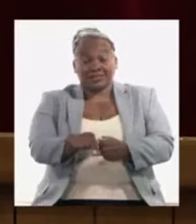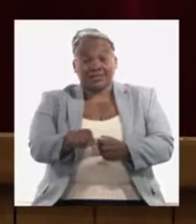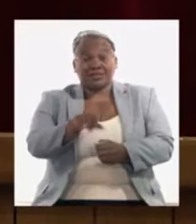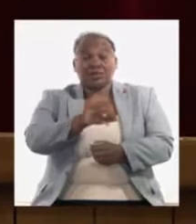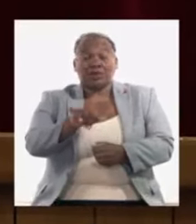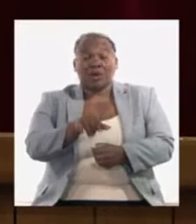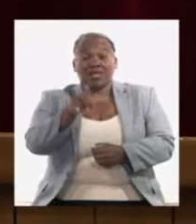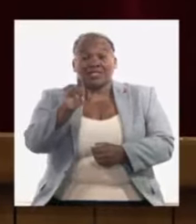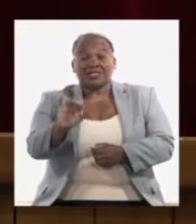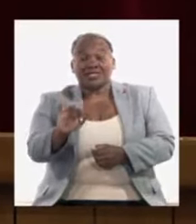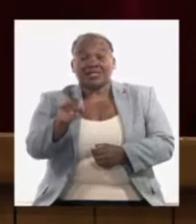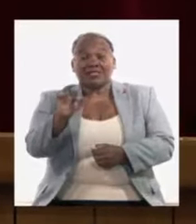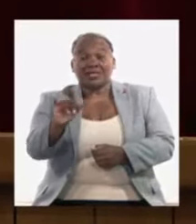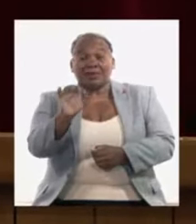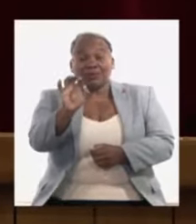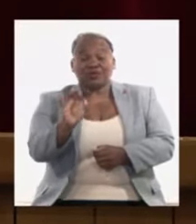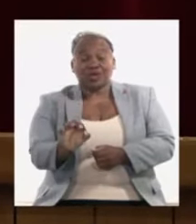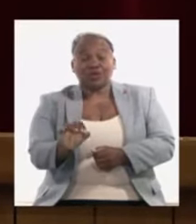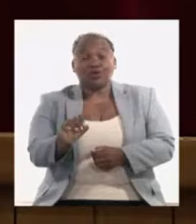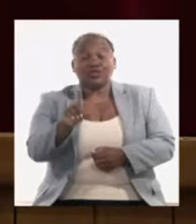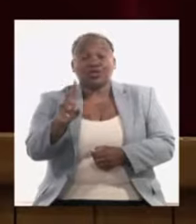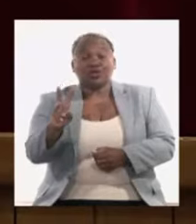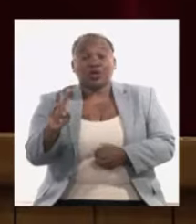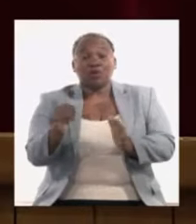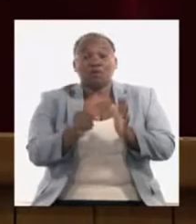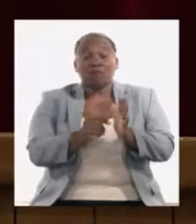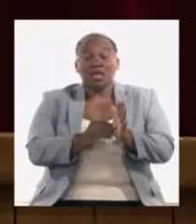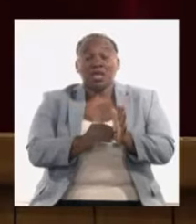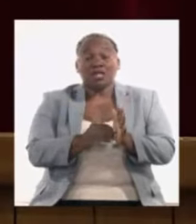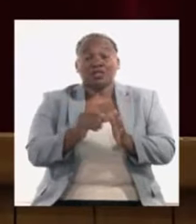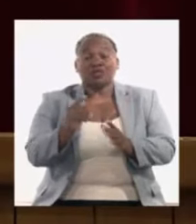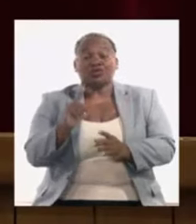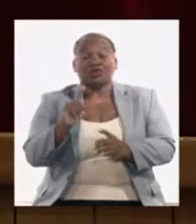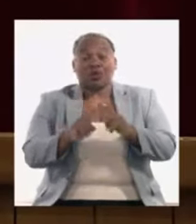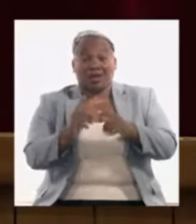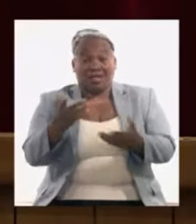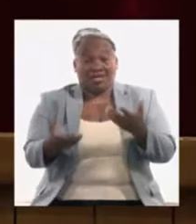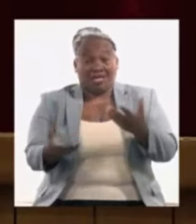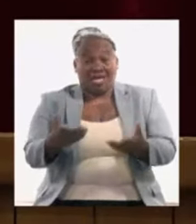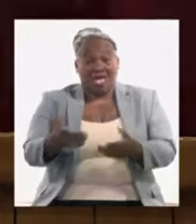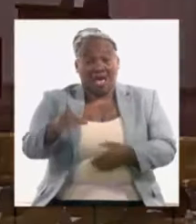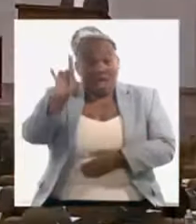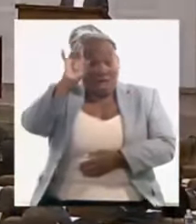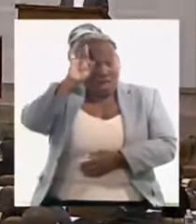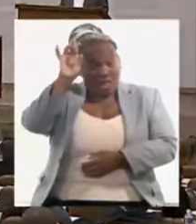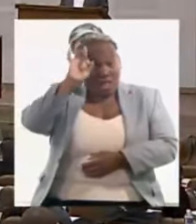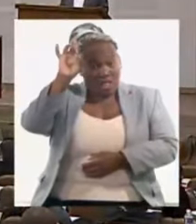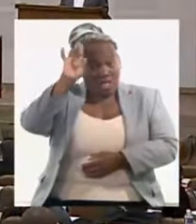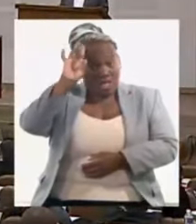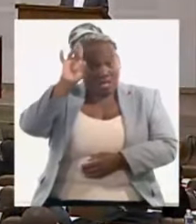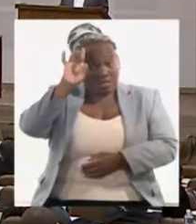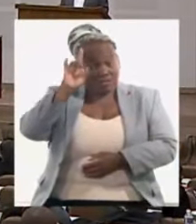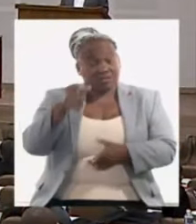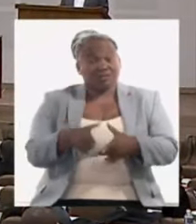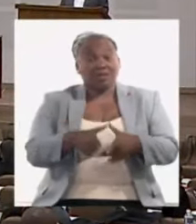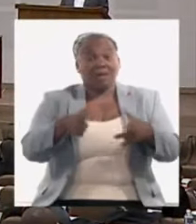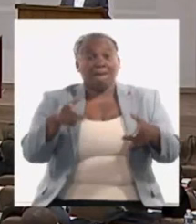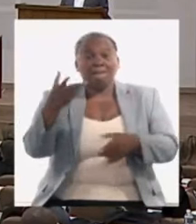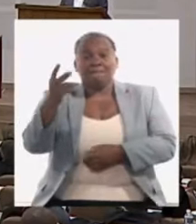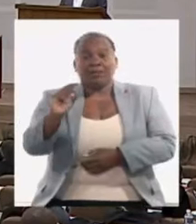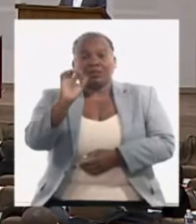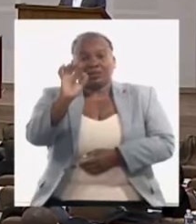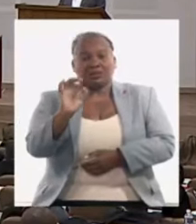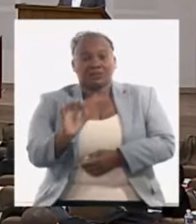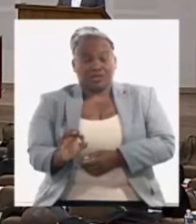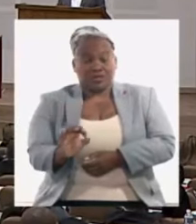% para llegar a 231.000 toneladas la leche de producción nacional un crecimiento de un 20%